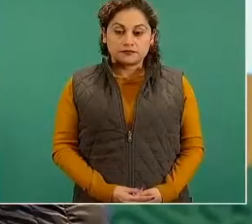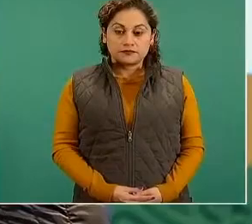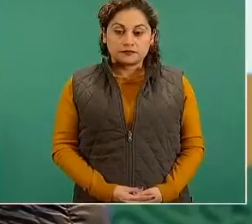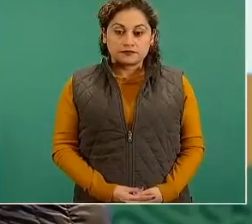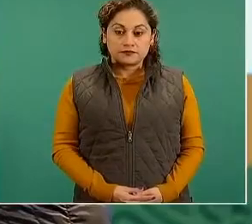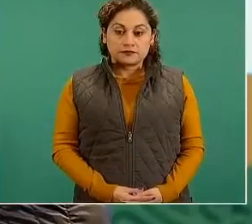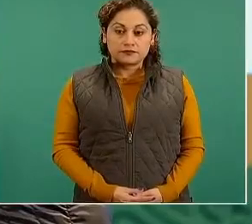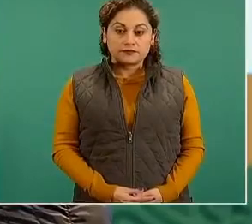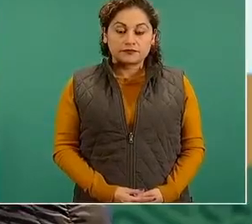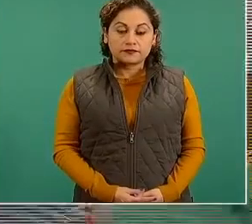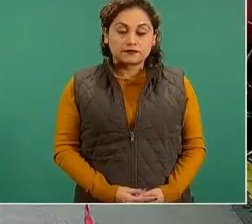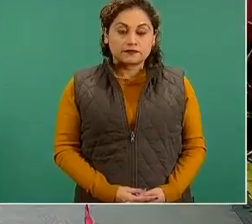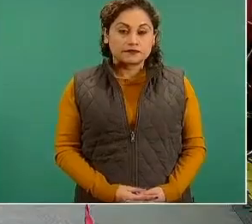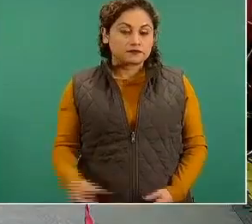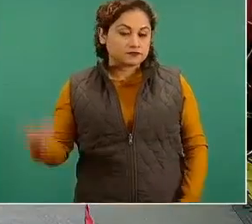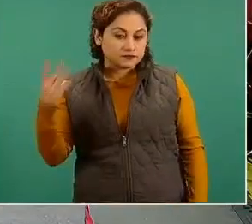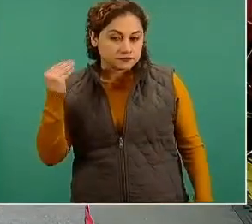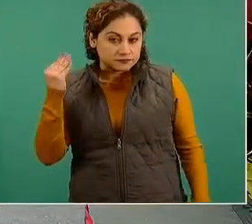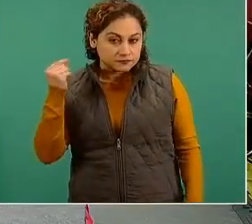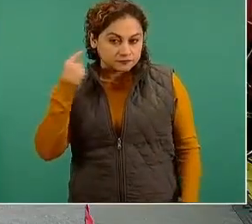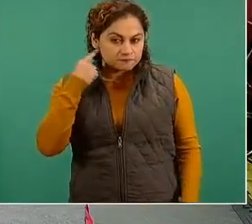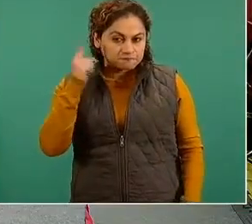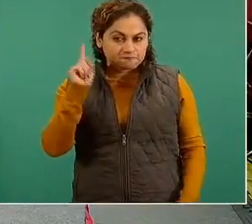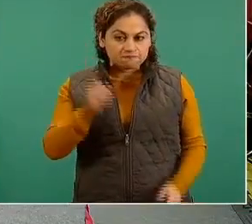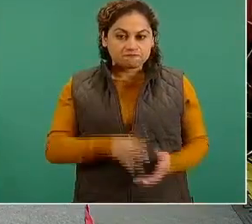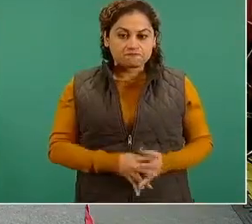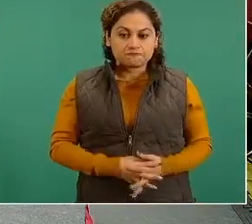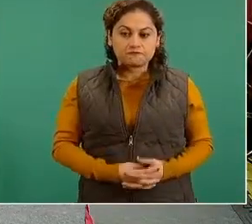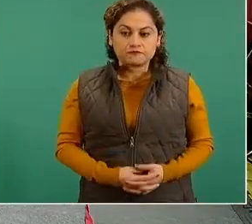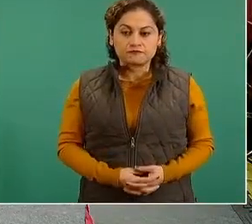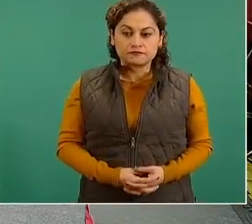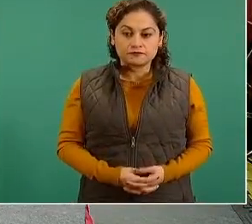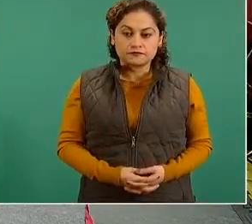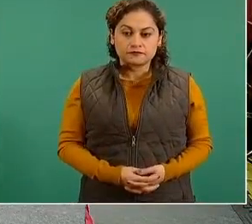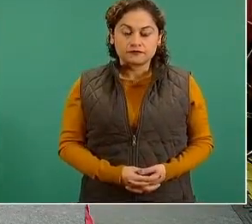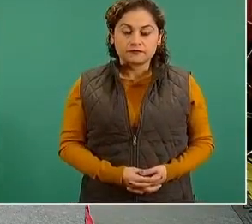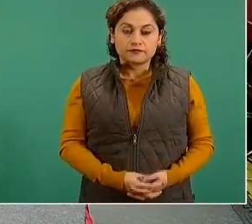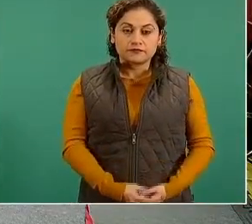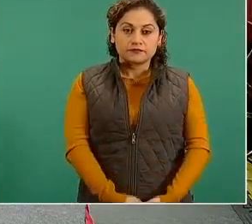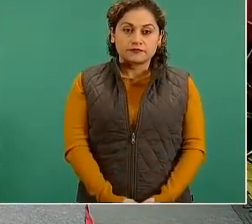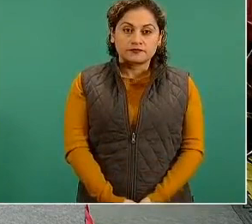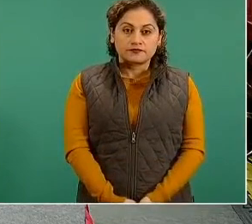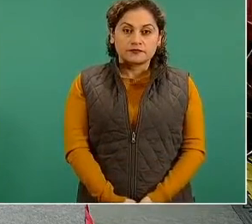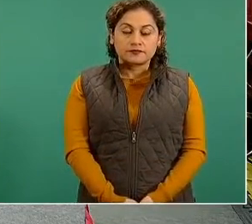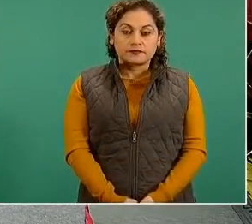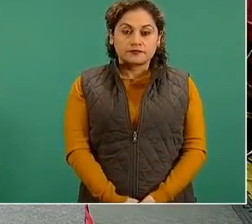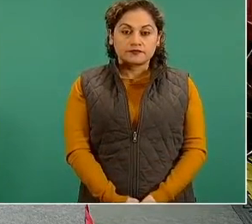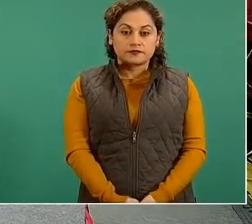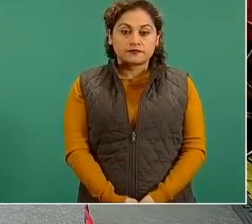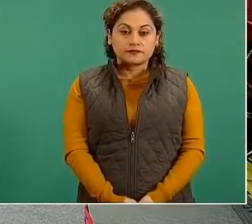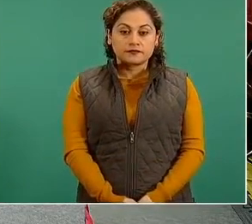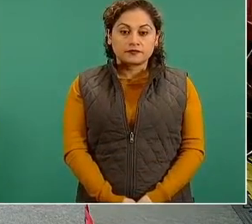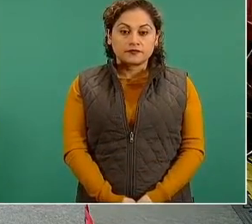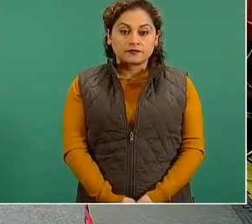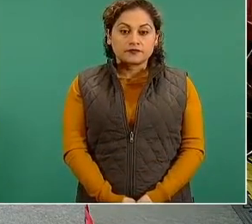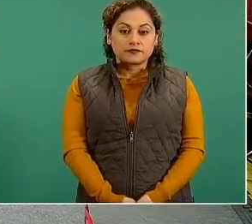policía lleva la decisión de no ejercer ningún tipo de